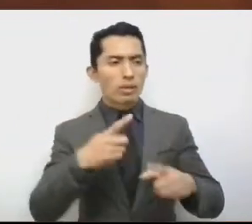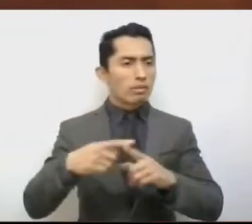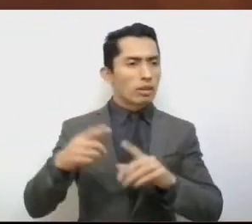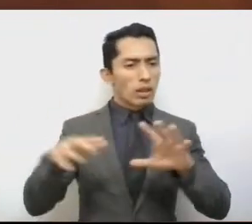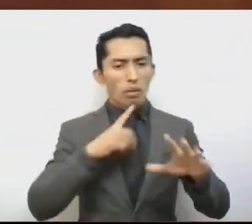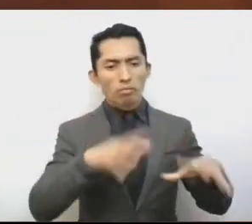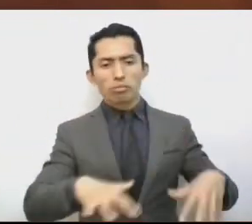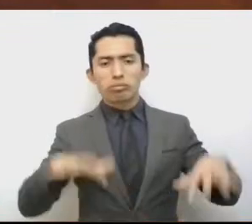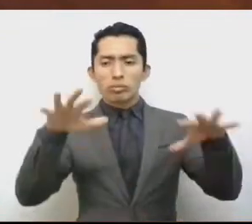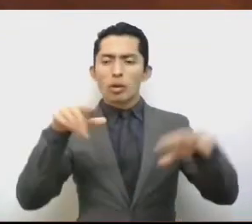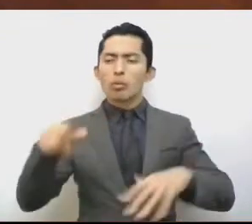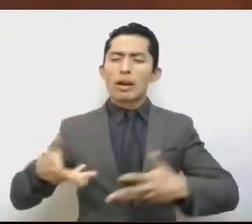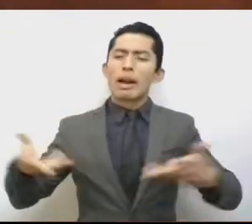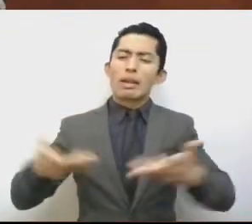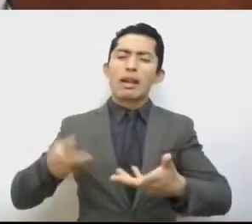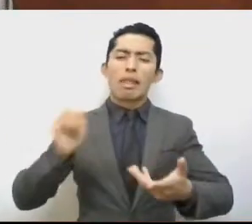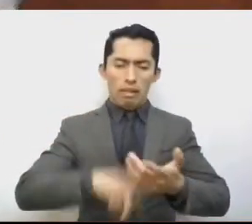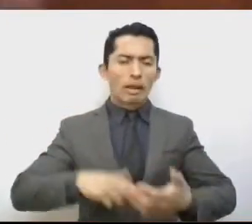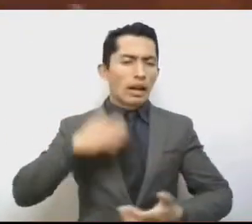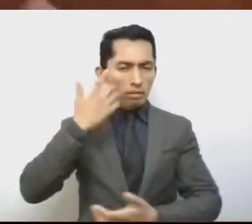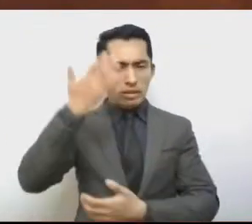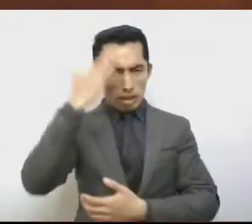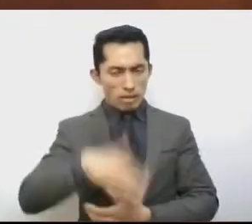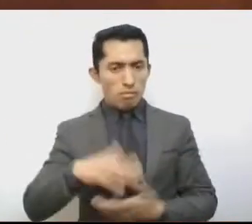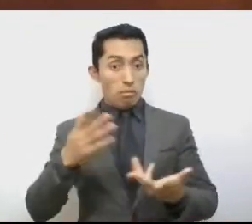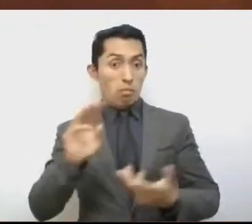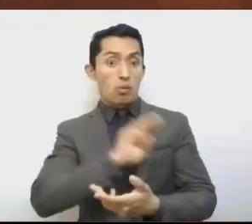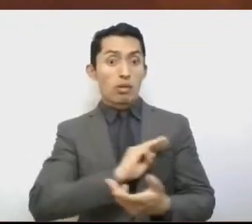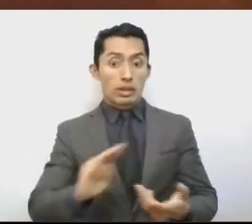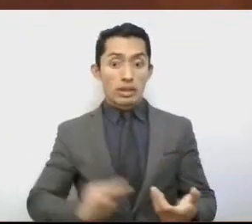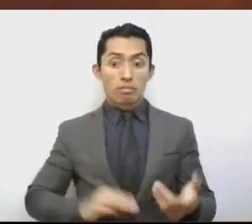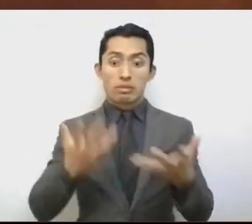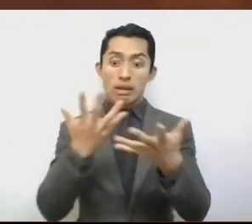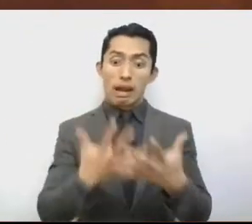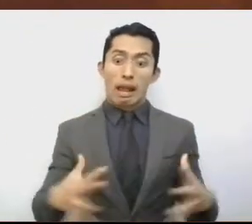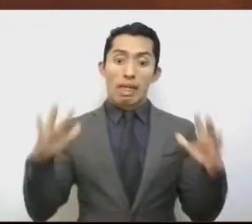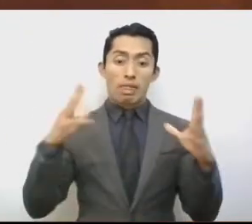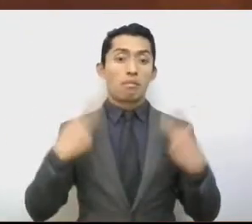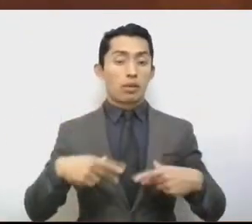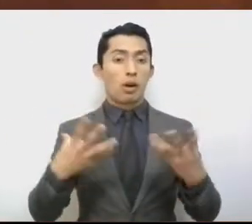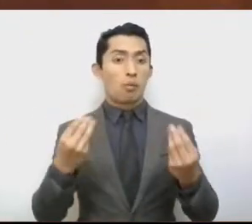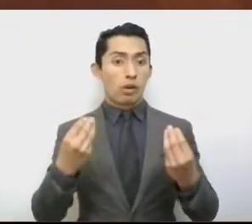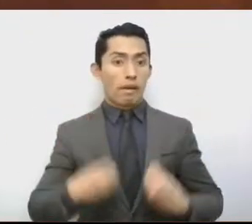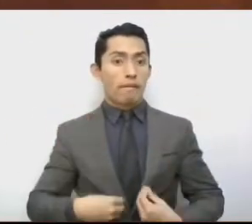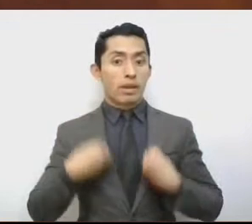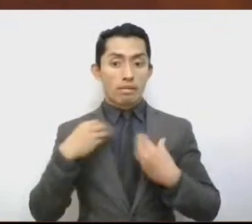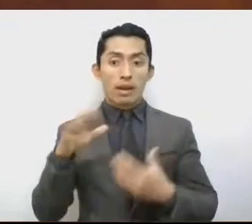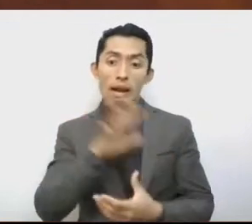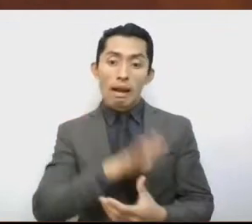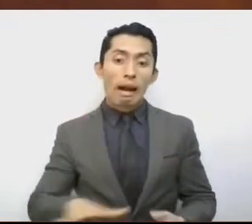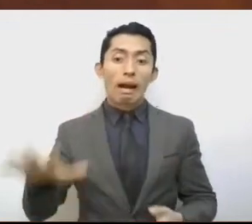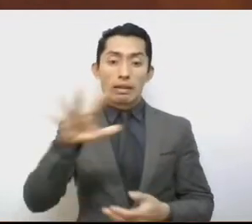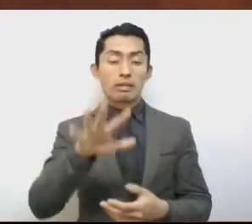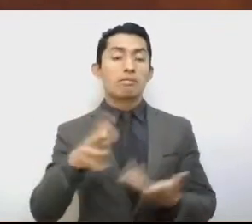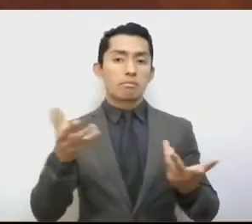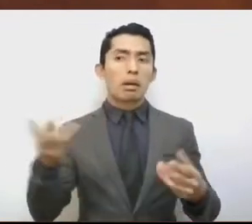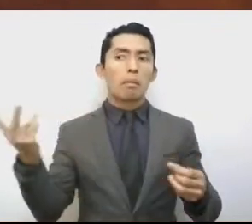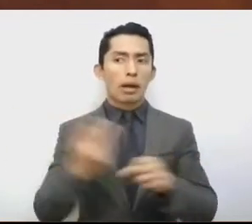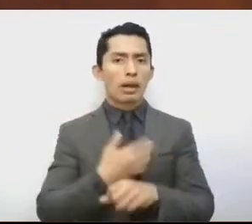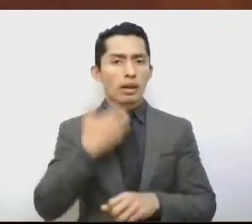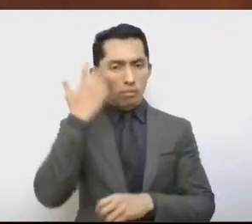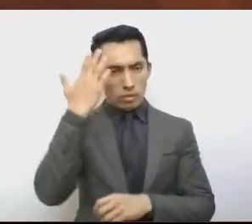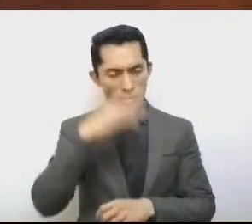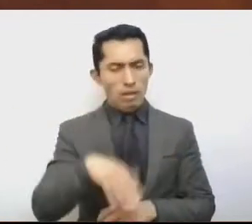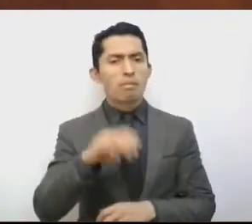principalmente en un municipio tan grande, poblacionalmente hablando, y que también cuenta